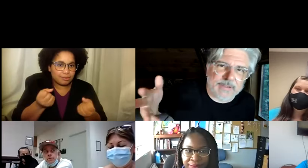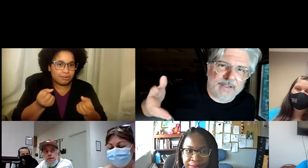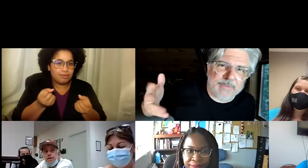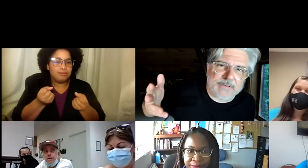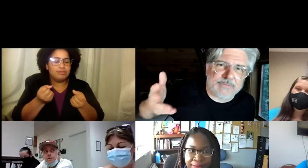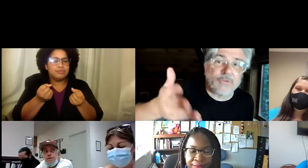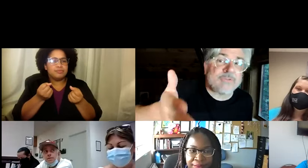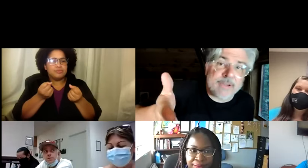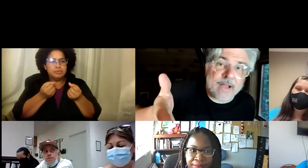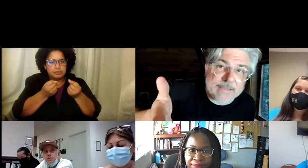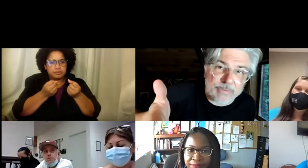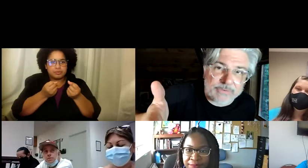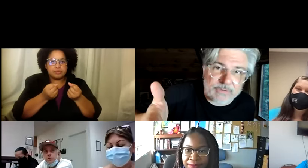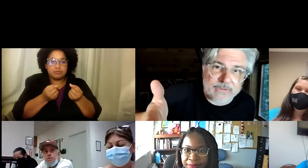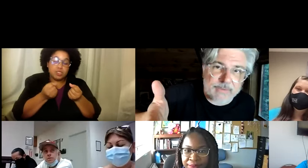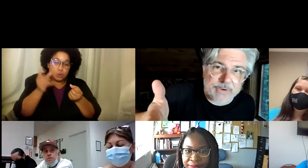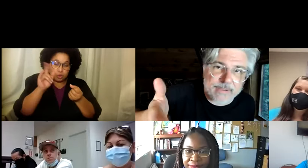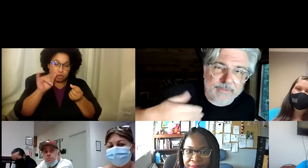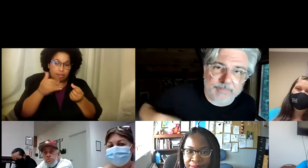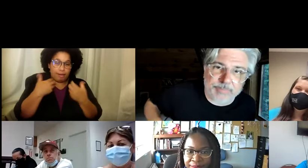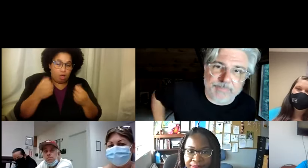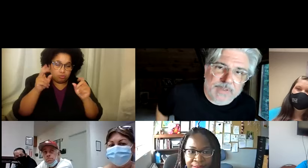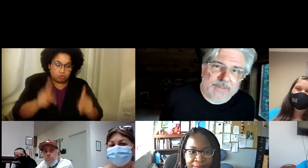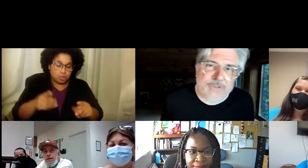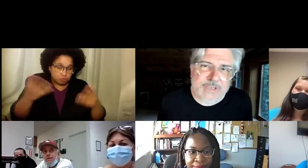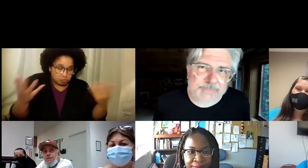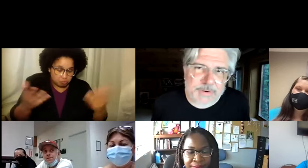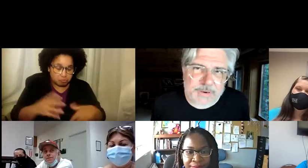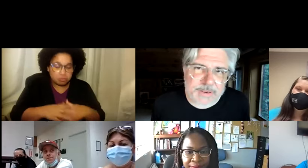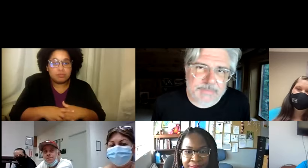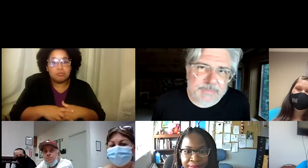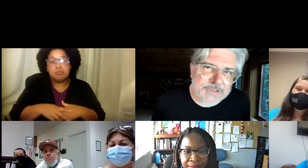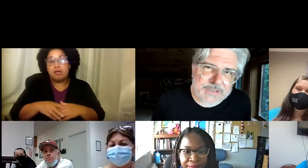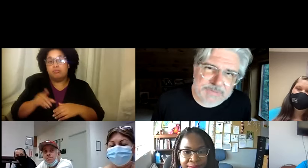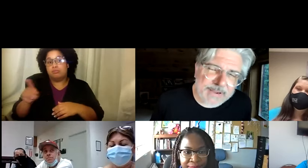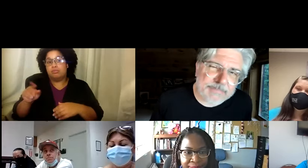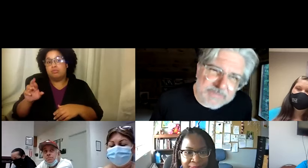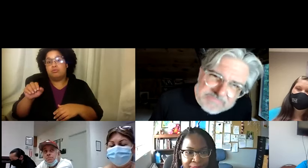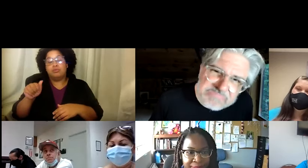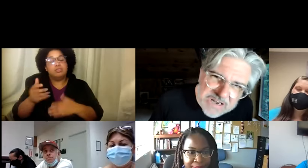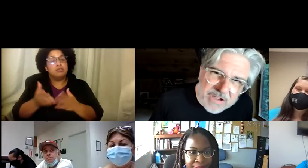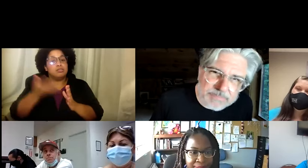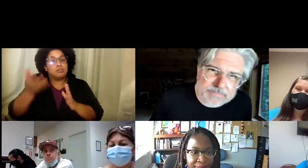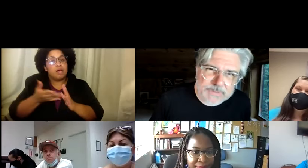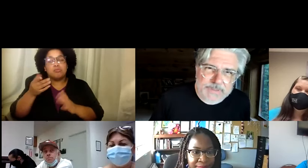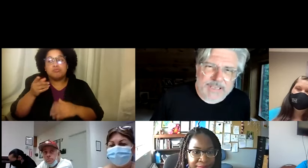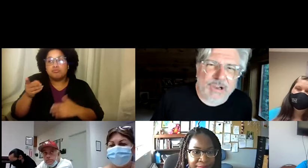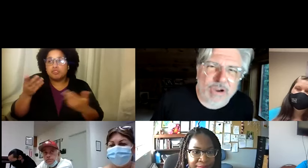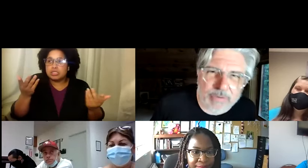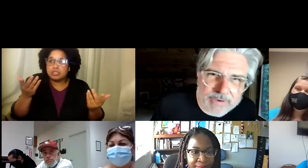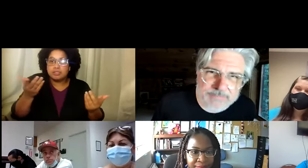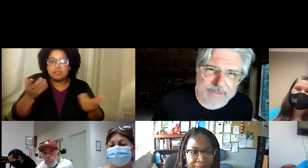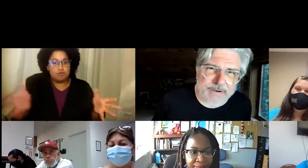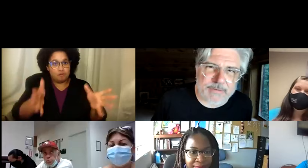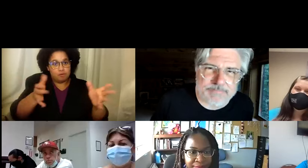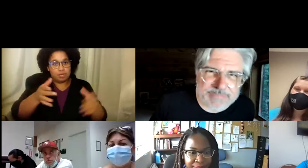las personas. Con sus dietas. Ayudarles a saber. comer. A saludable. Y tú pareces. Estar en buena salud. Pero. ¿Será que alguna vez. Ella te ha